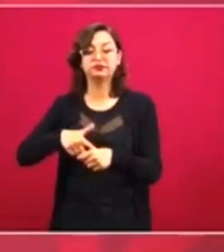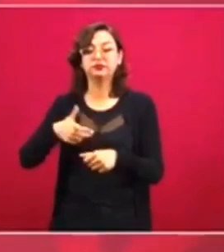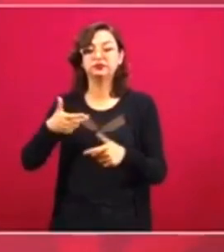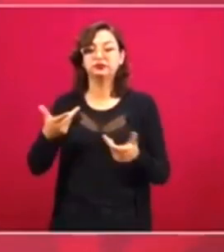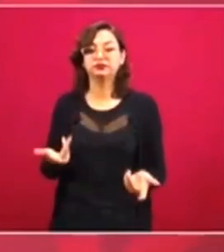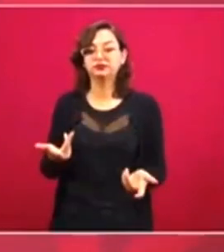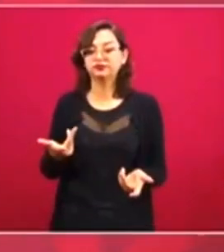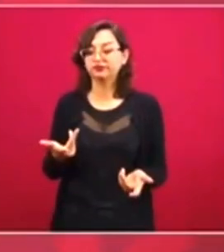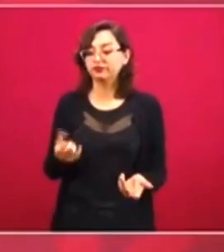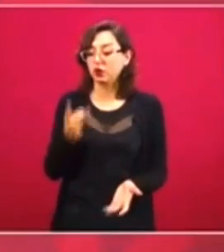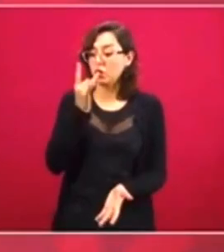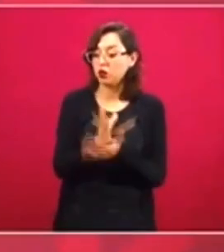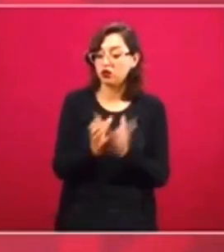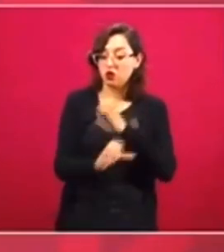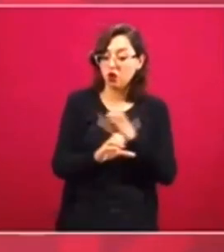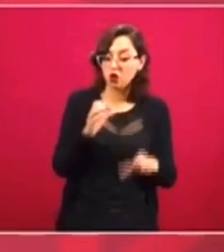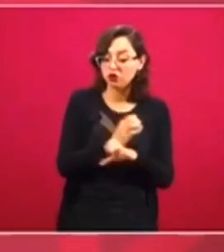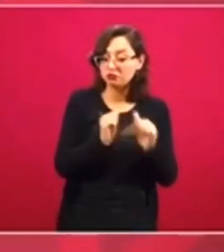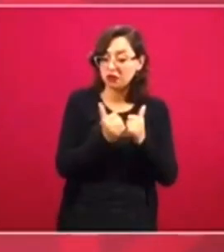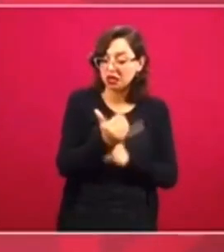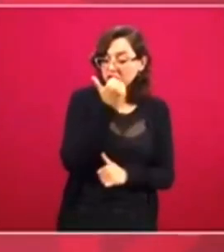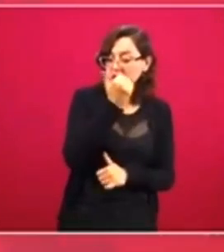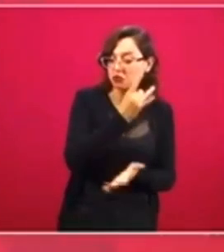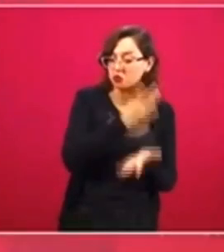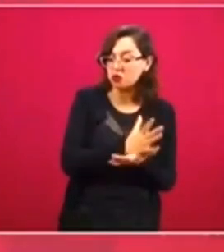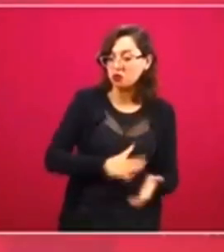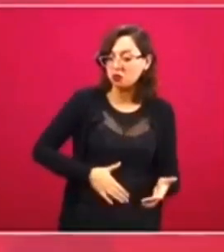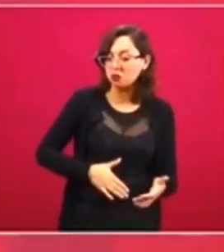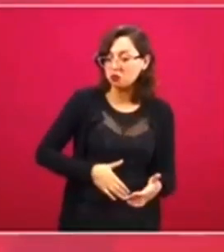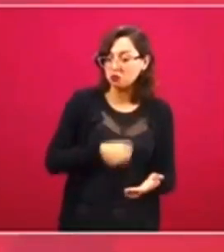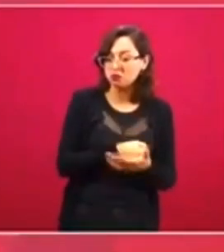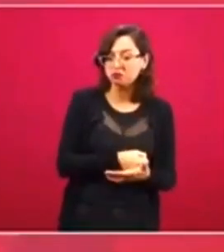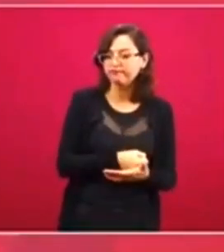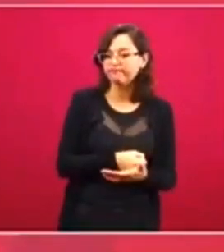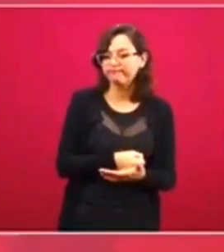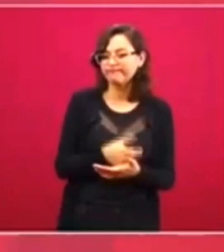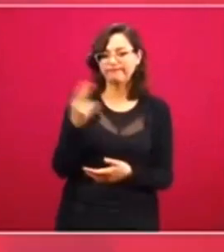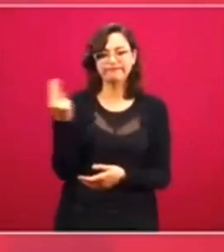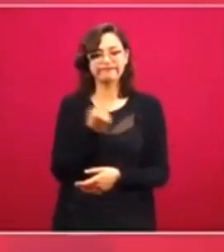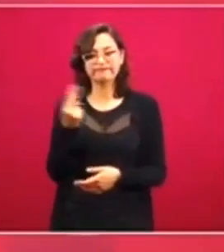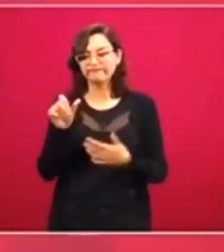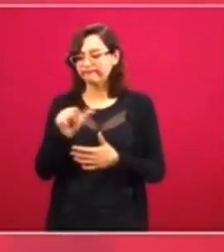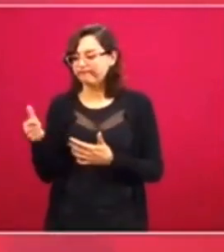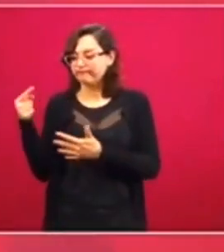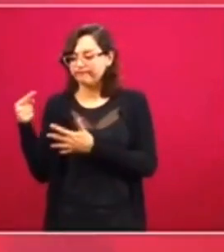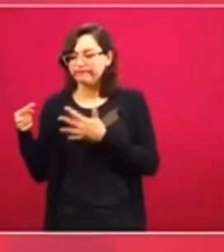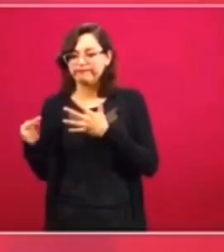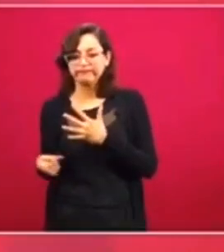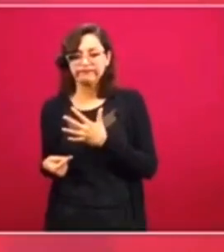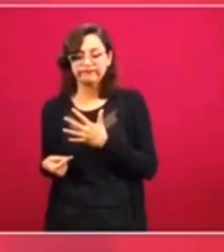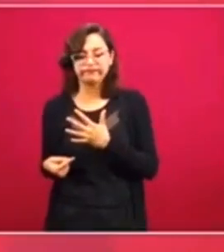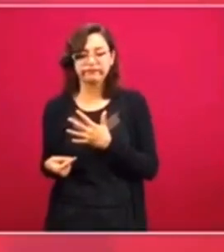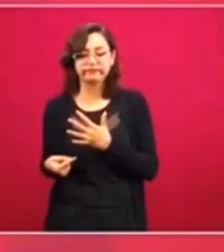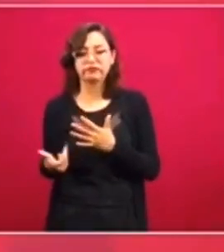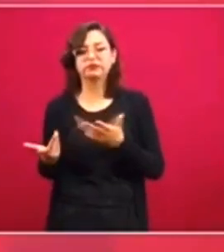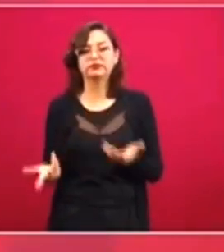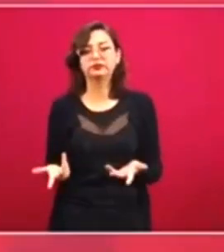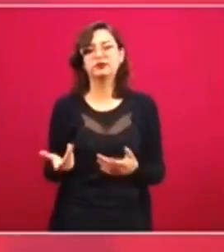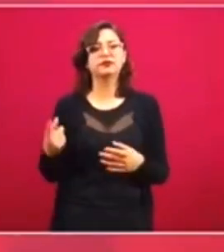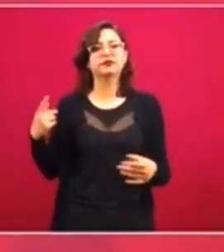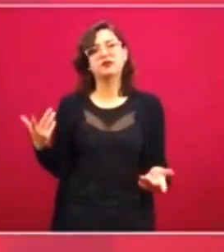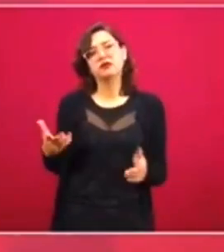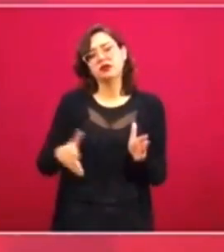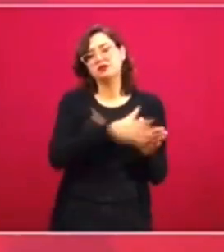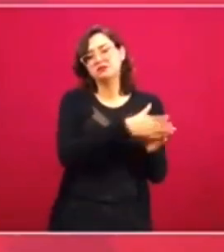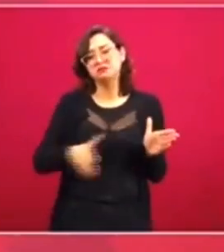que no sólo el pan vive el hombre. En los últimos tiempos se le dio demasiada